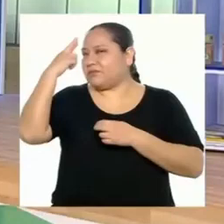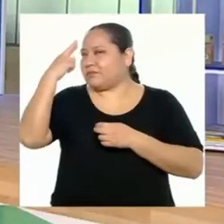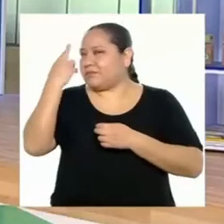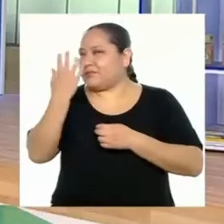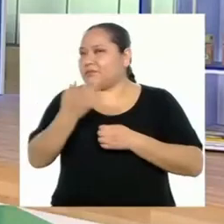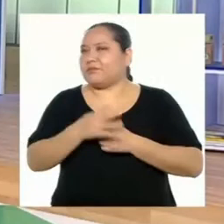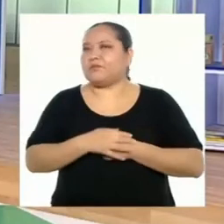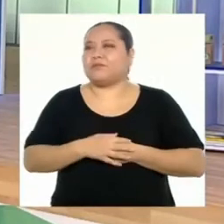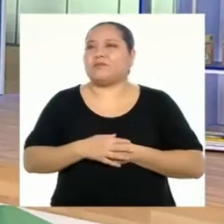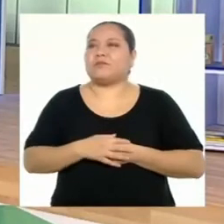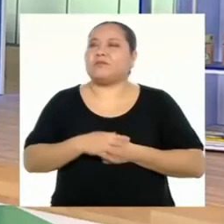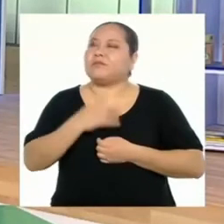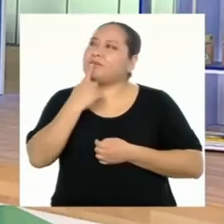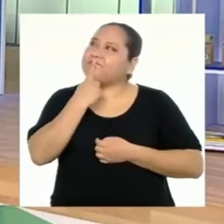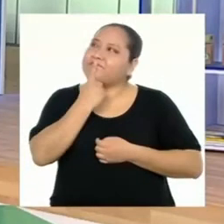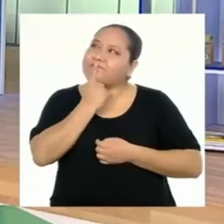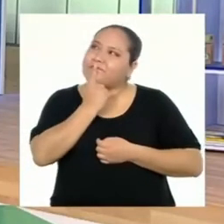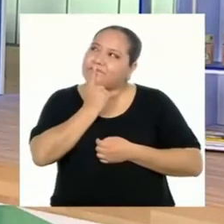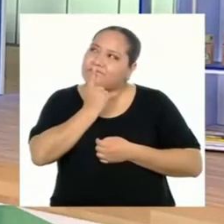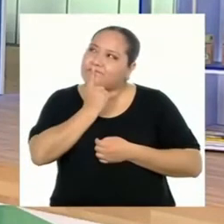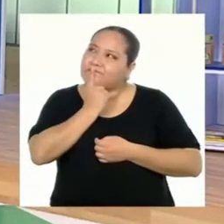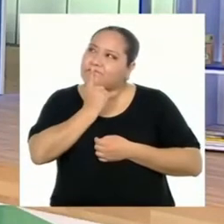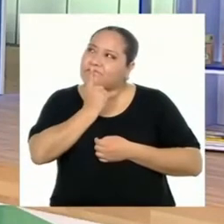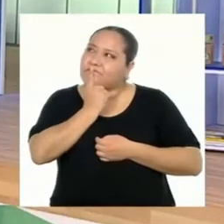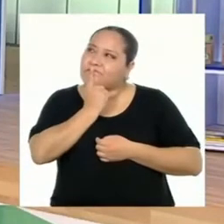reflexión?